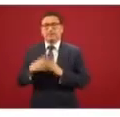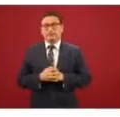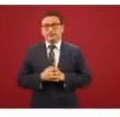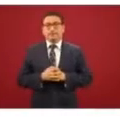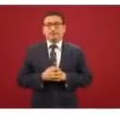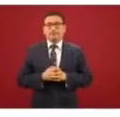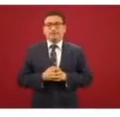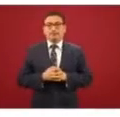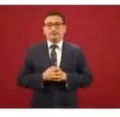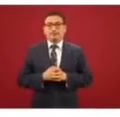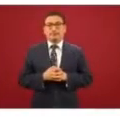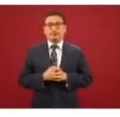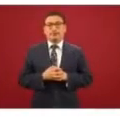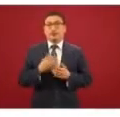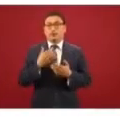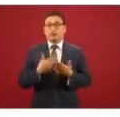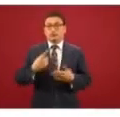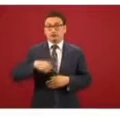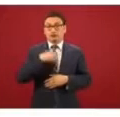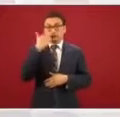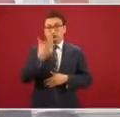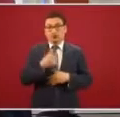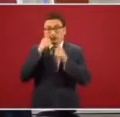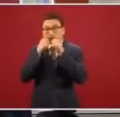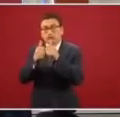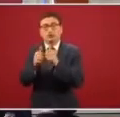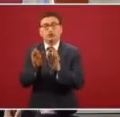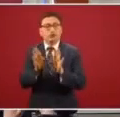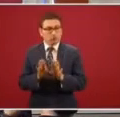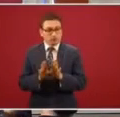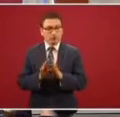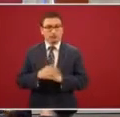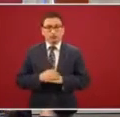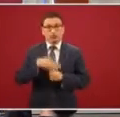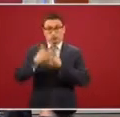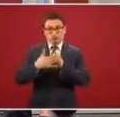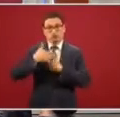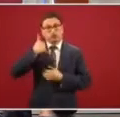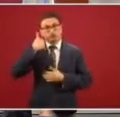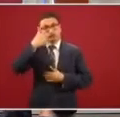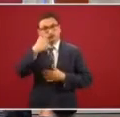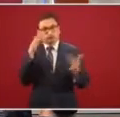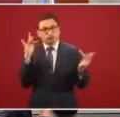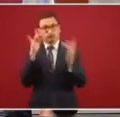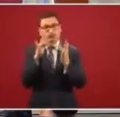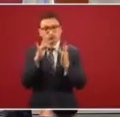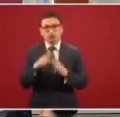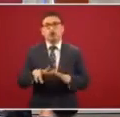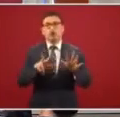que vamos a tener este modelo de atención. Vamos a tener una línea de bienestar que es